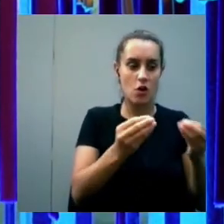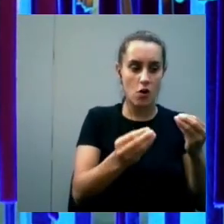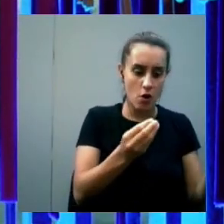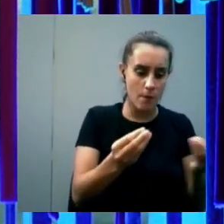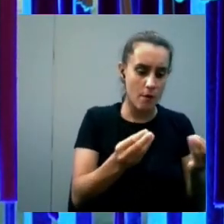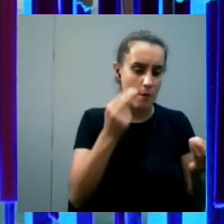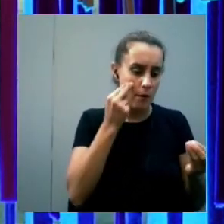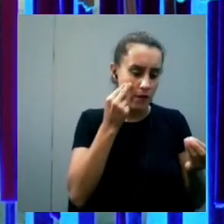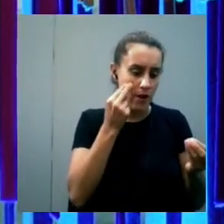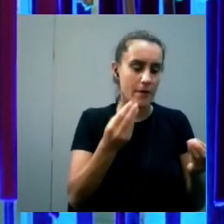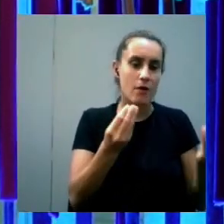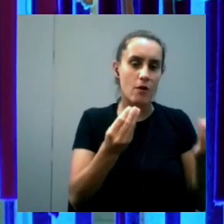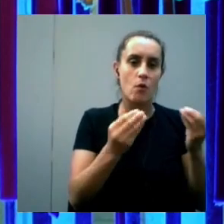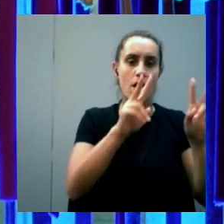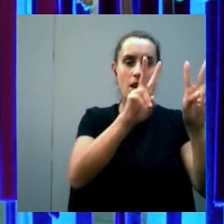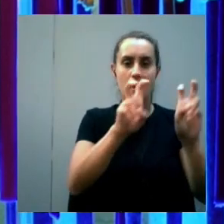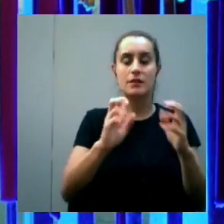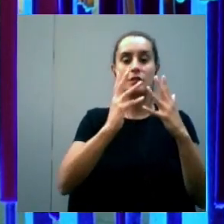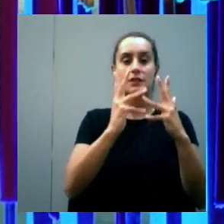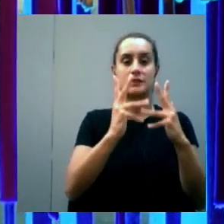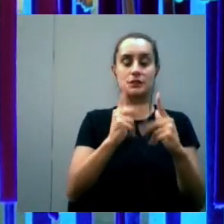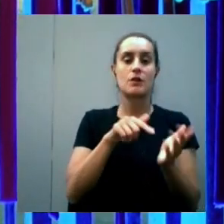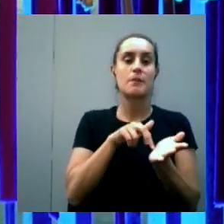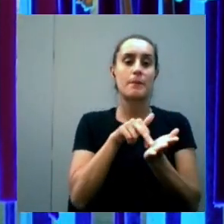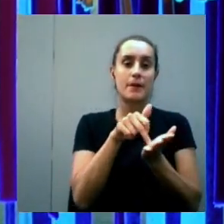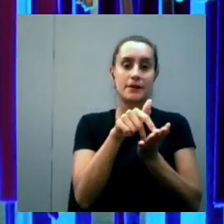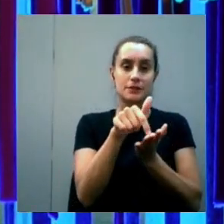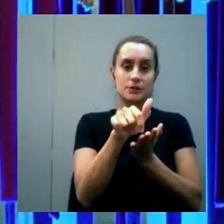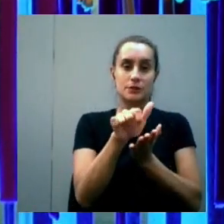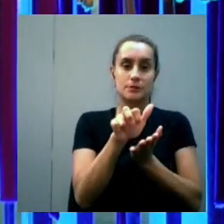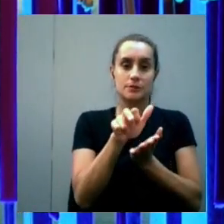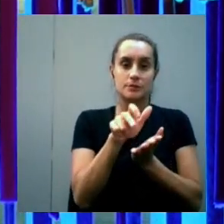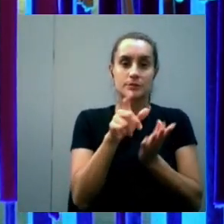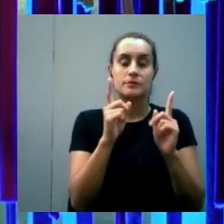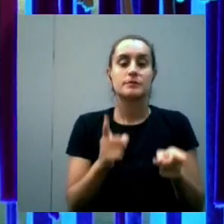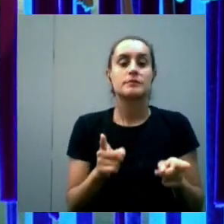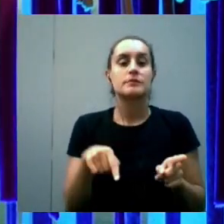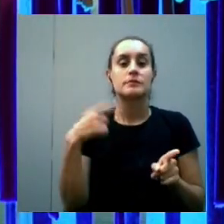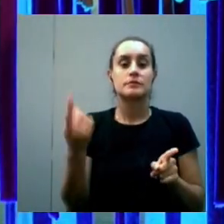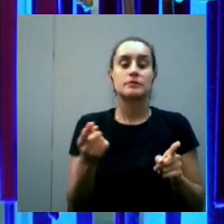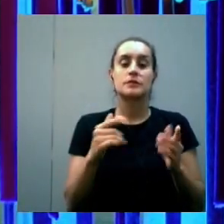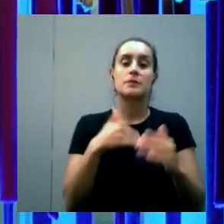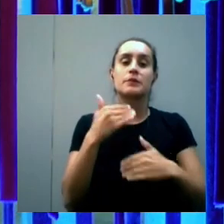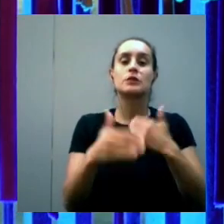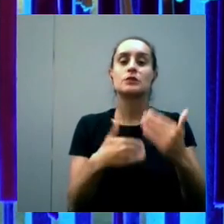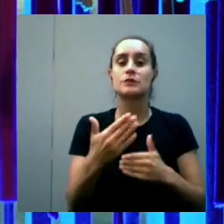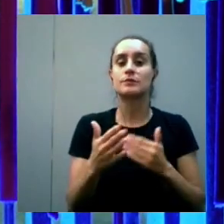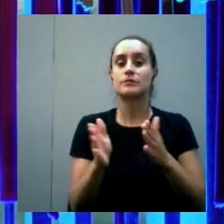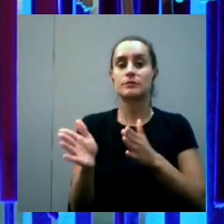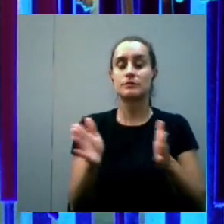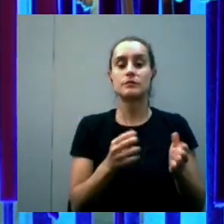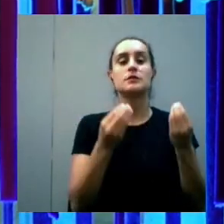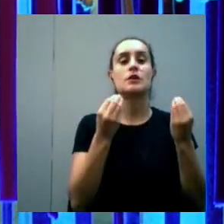especificar pasos y después también lo que es el proceso iterativo cómo ir